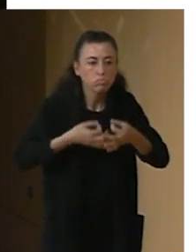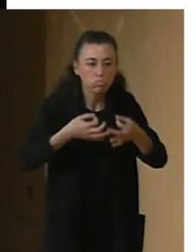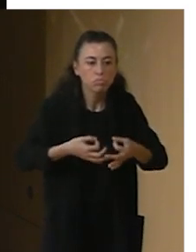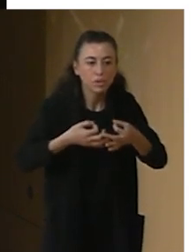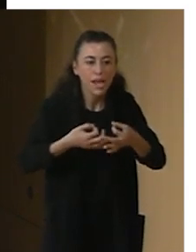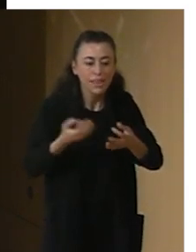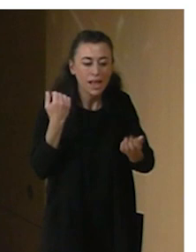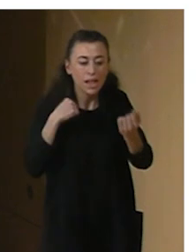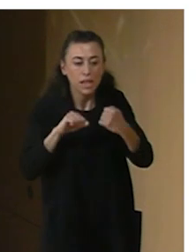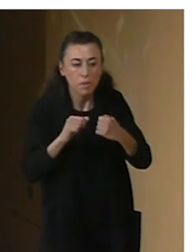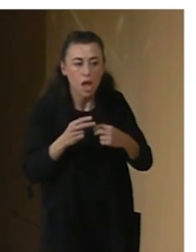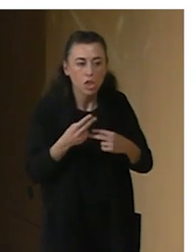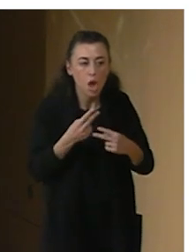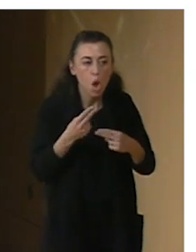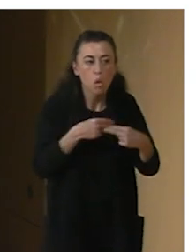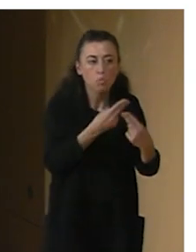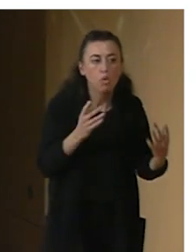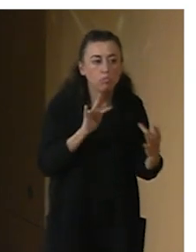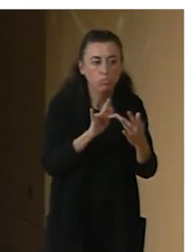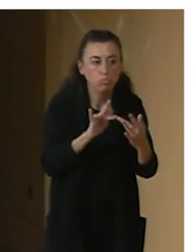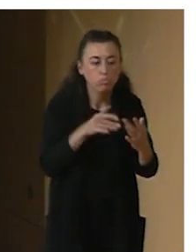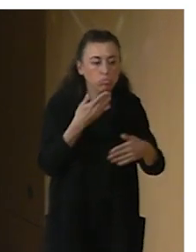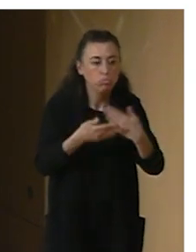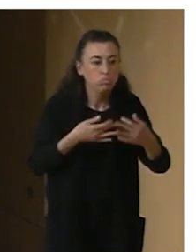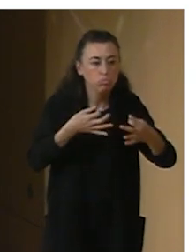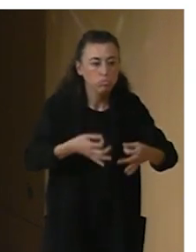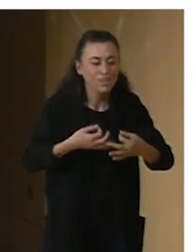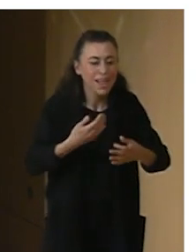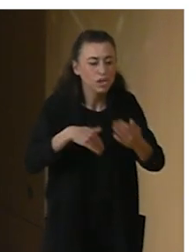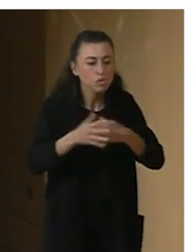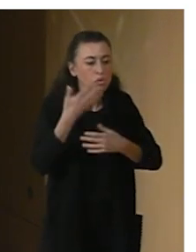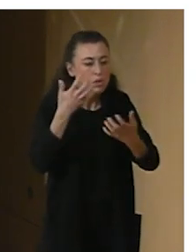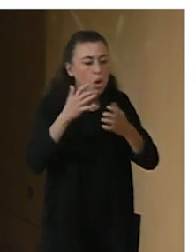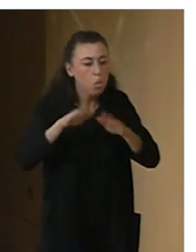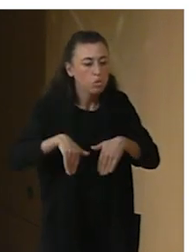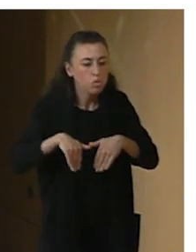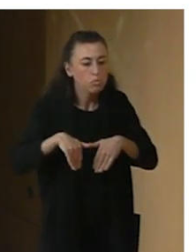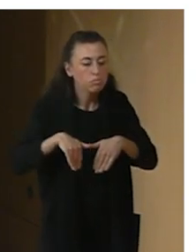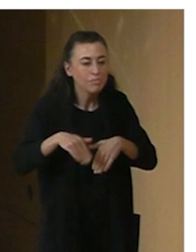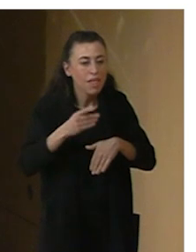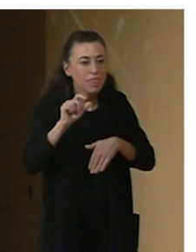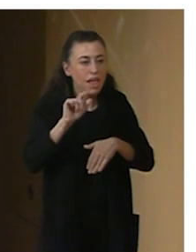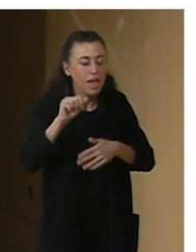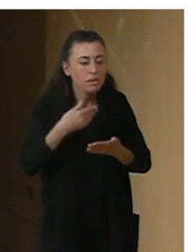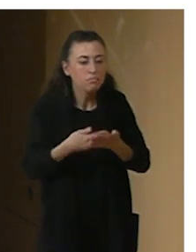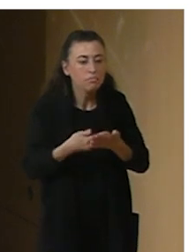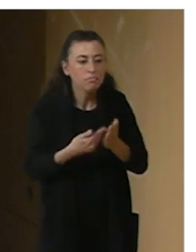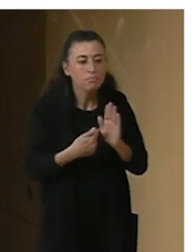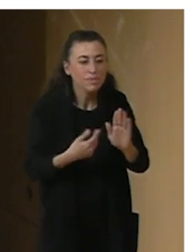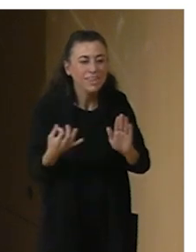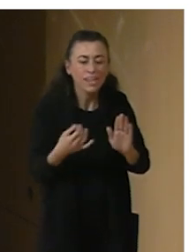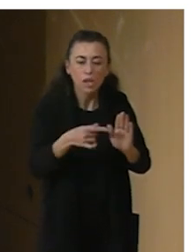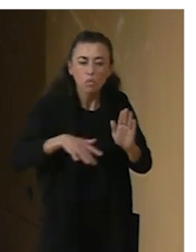público. En su último espectáculo, Dalia lo que propone es un espacio